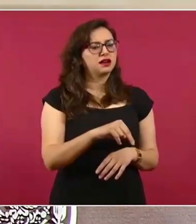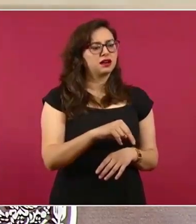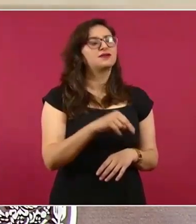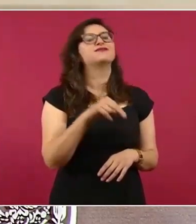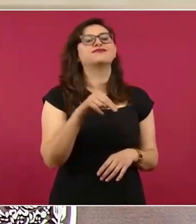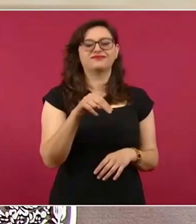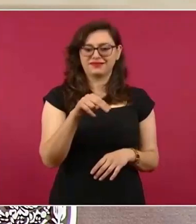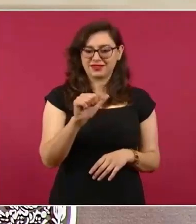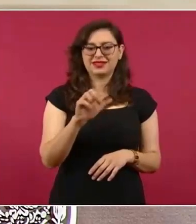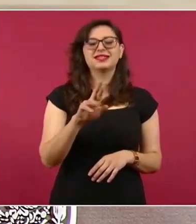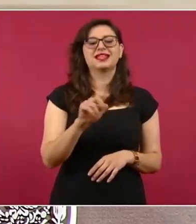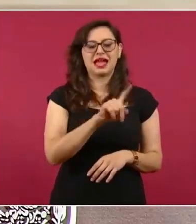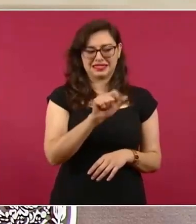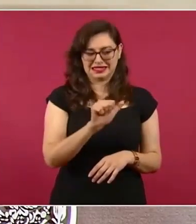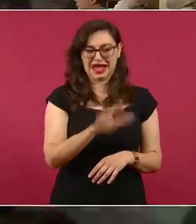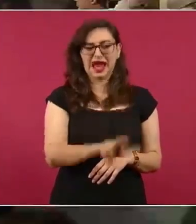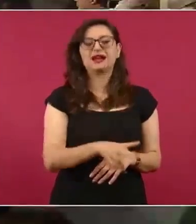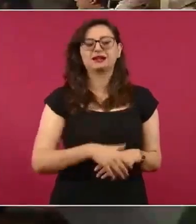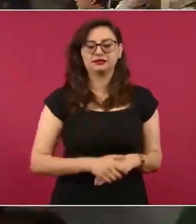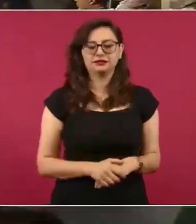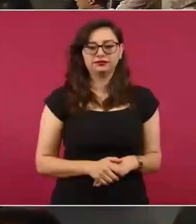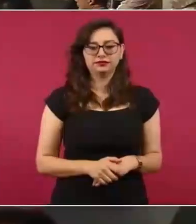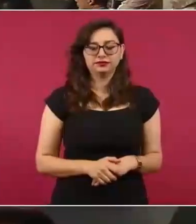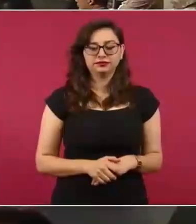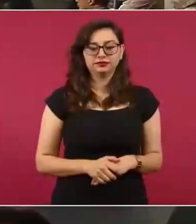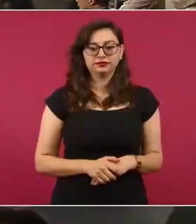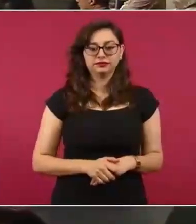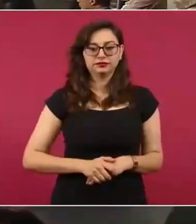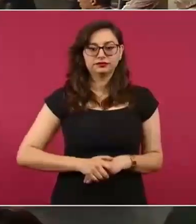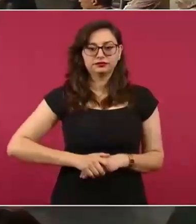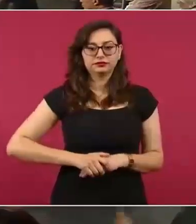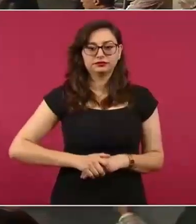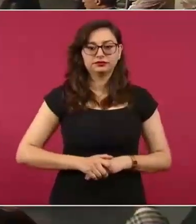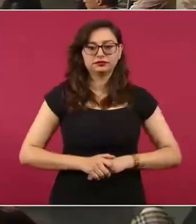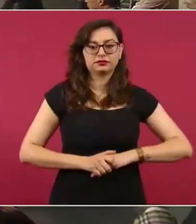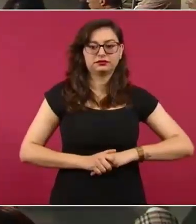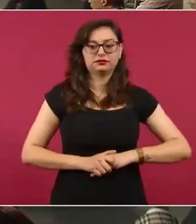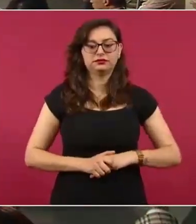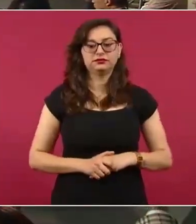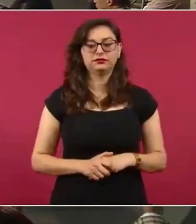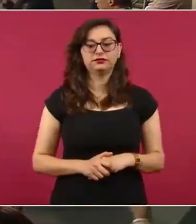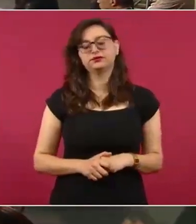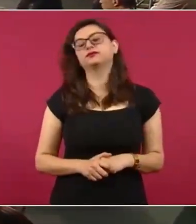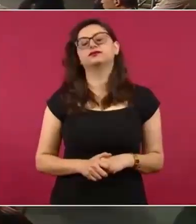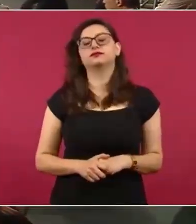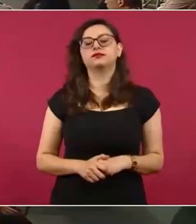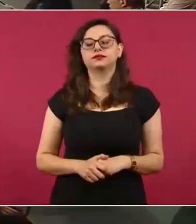Nazar Aro. ¿Cómo se llamaba la